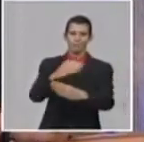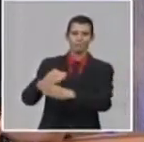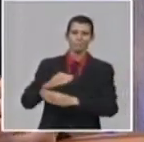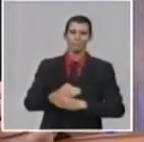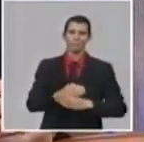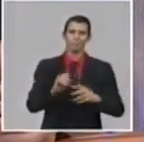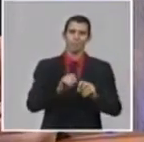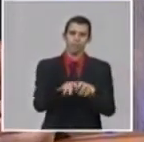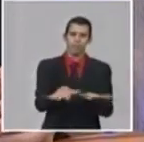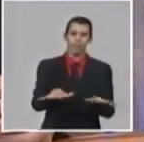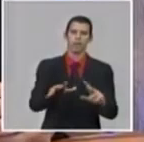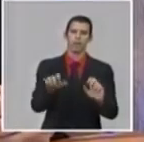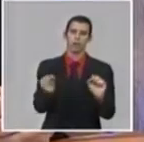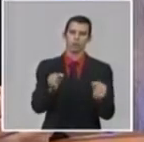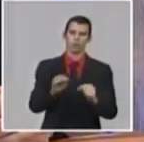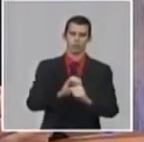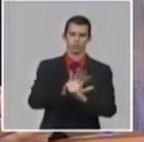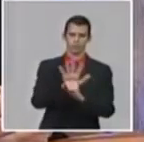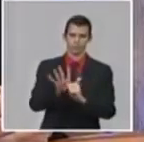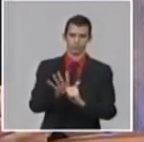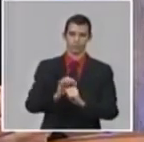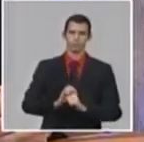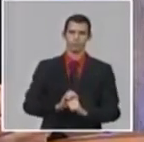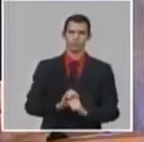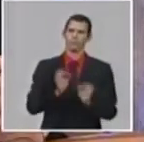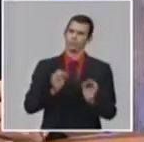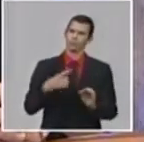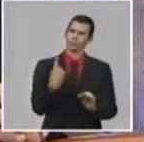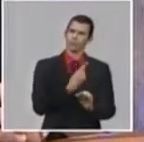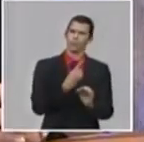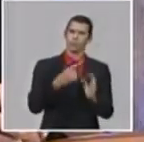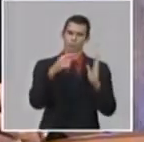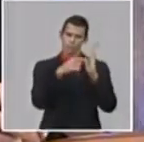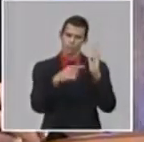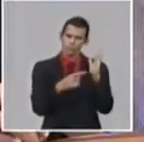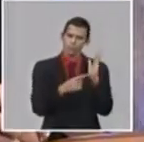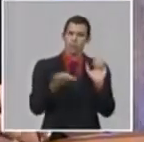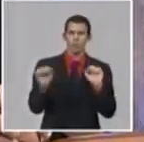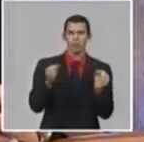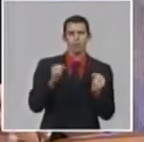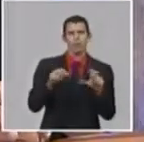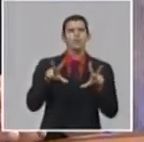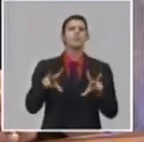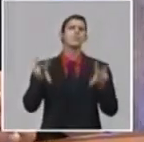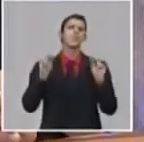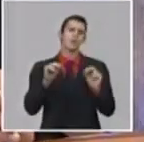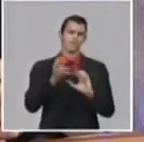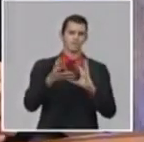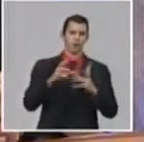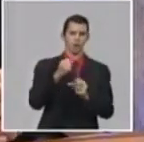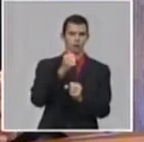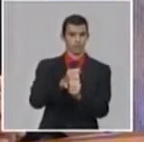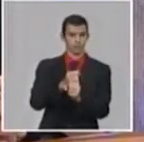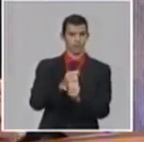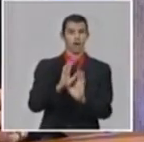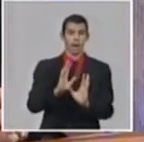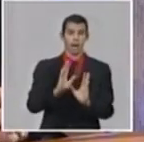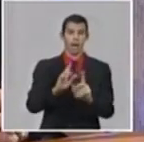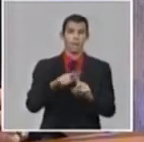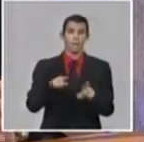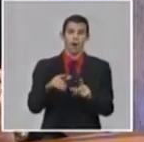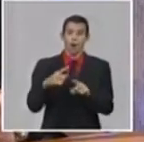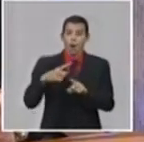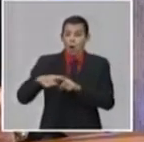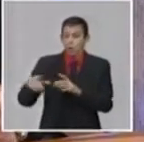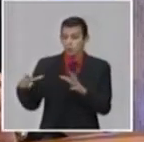las medidas que se han ido tomando, de hecho incluso se han ido adelantando, un grupo de medidas, pero es importante el cumplimiento estricto de esas